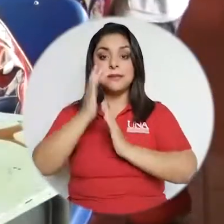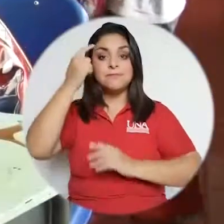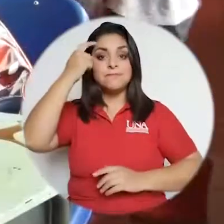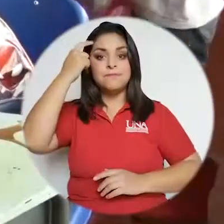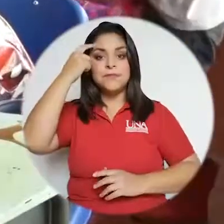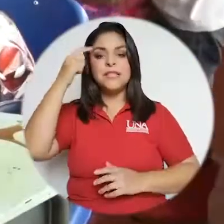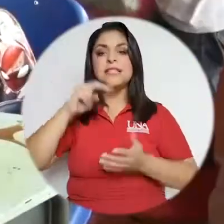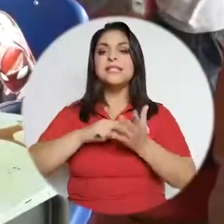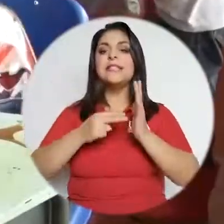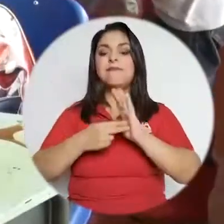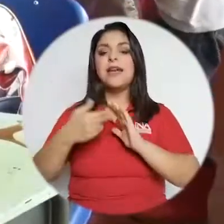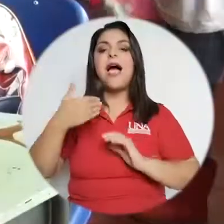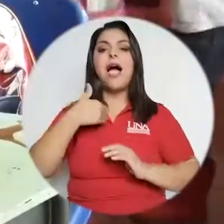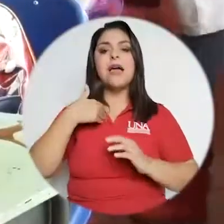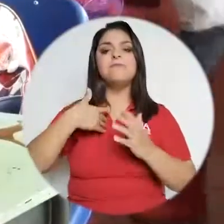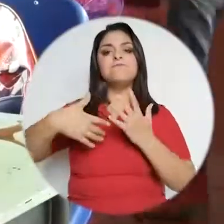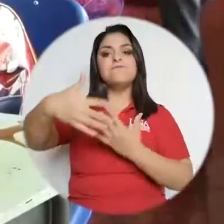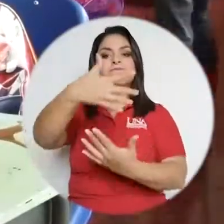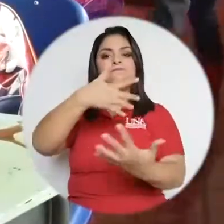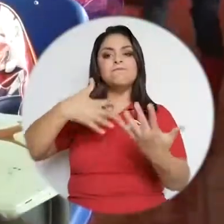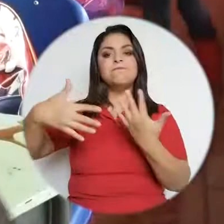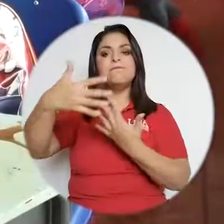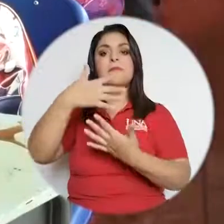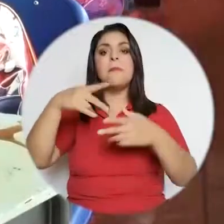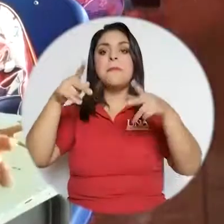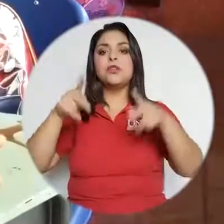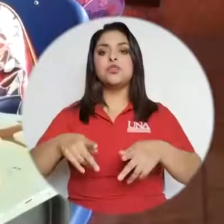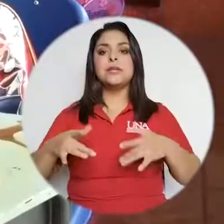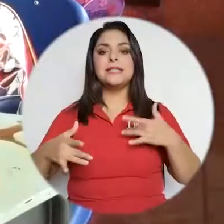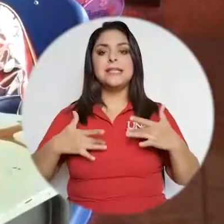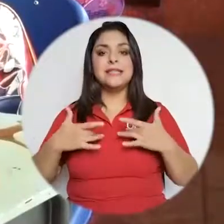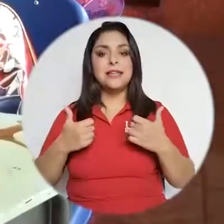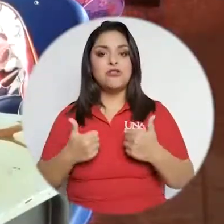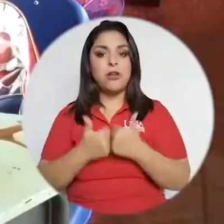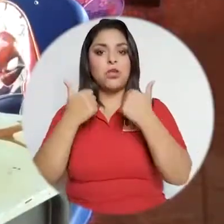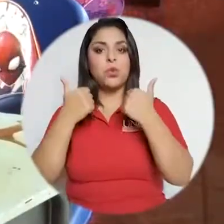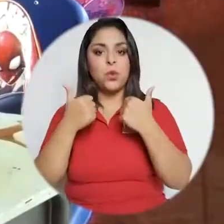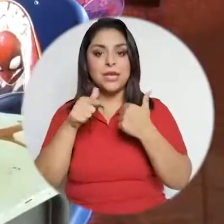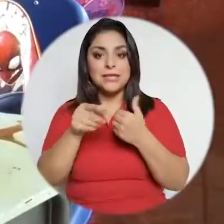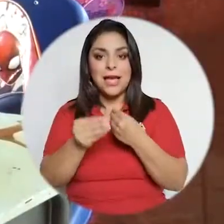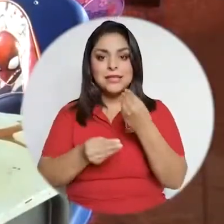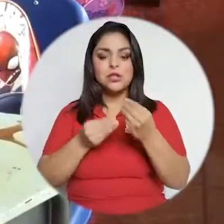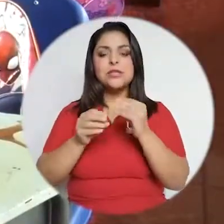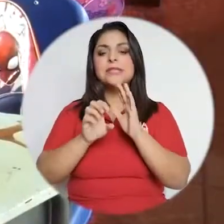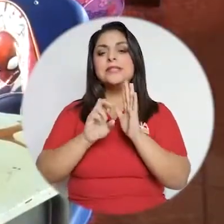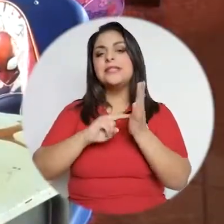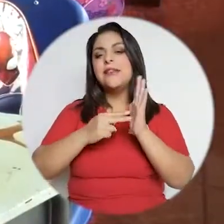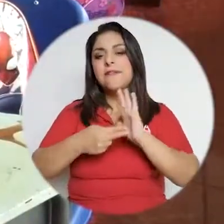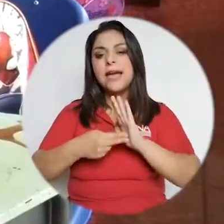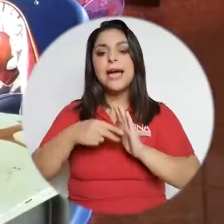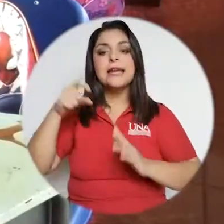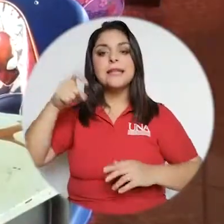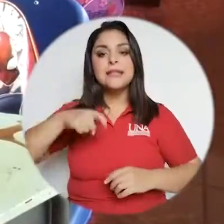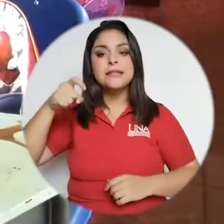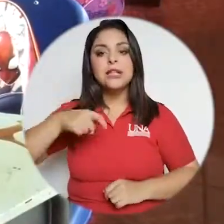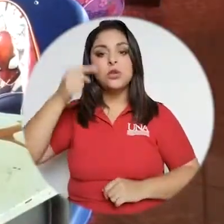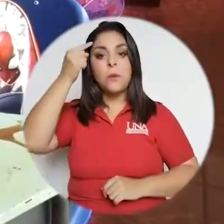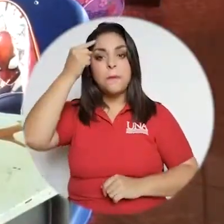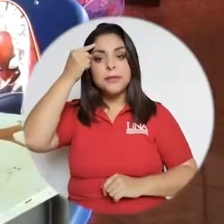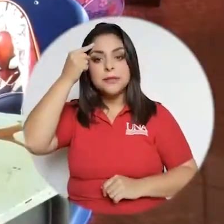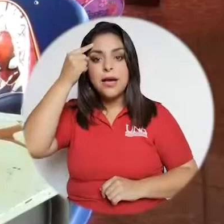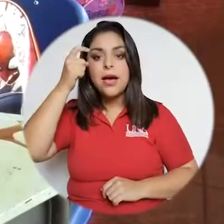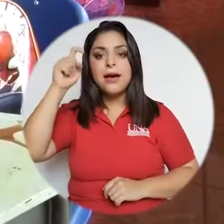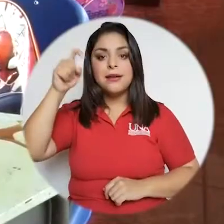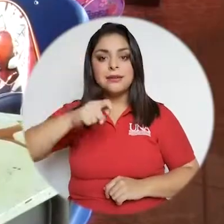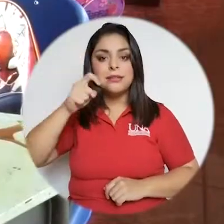cuando la persona se ve retada por aquello que está haciendo, ¿verdad? No es algo sencillo, sino que es algo que requiere pensar, es algo que requiere razonar,